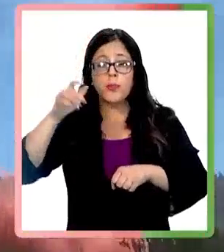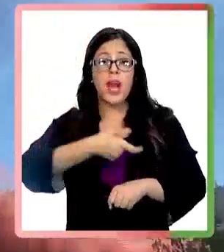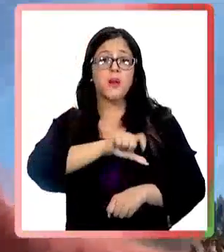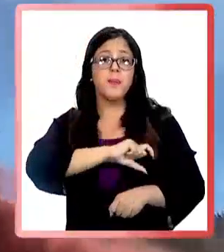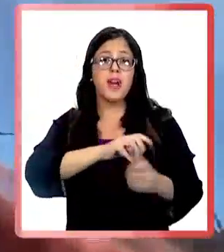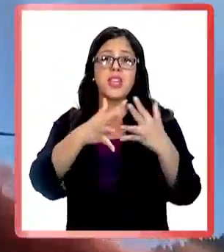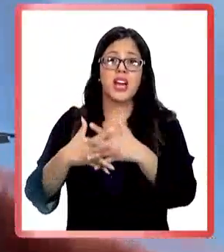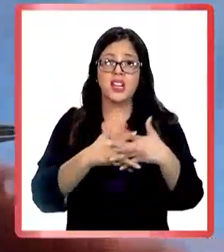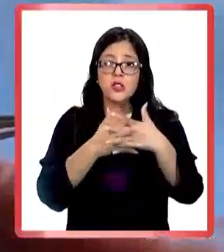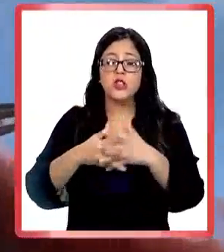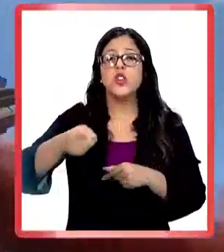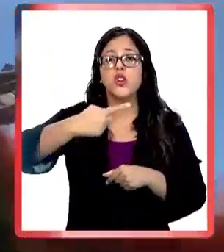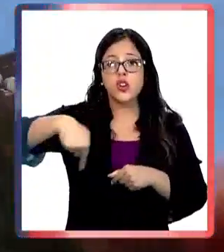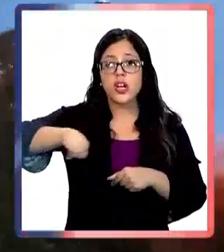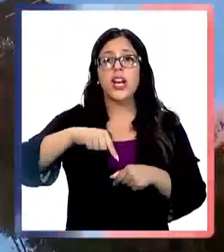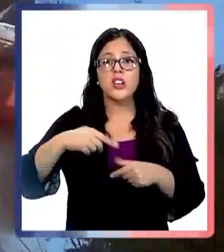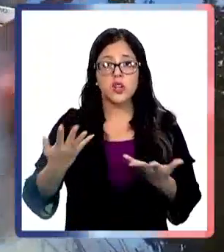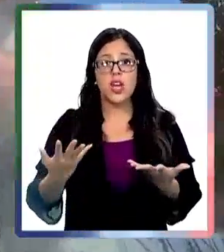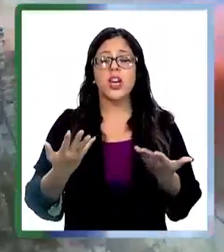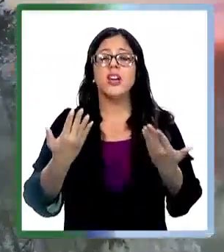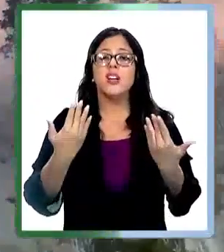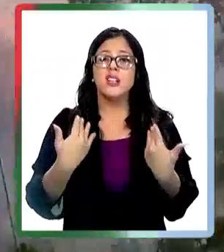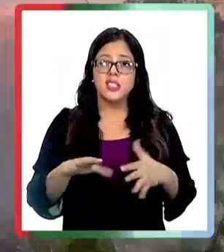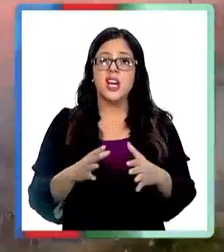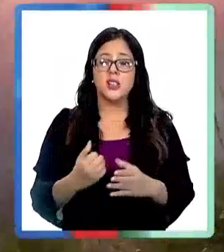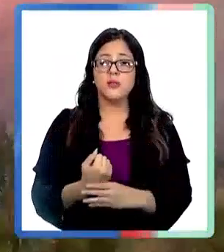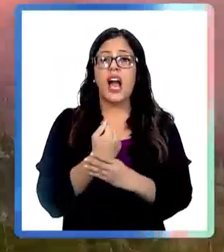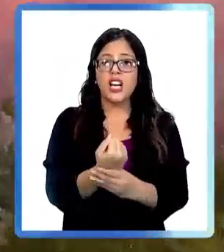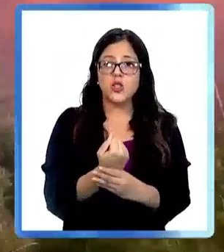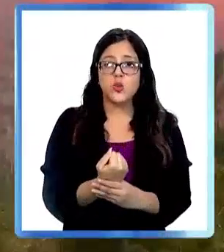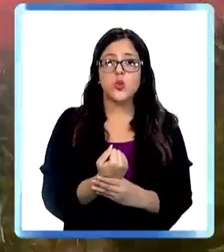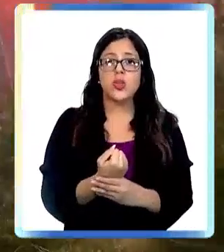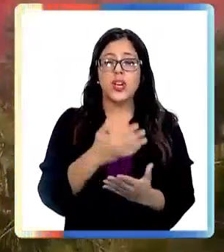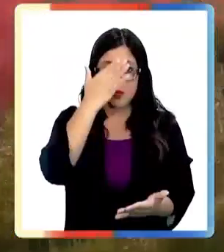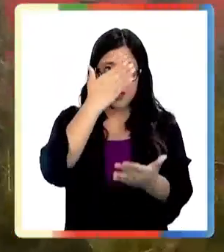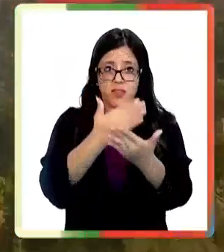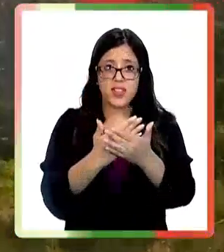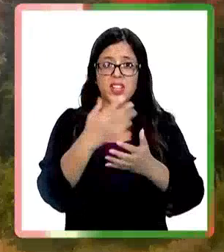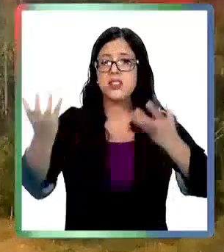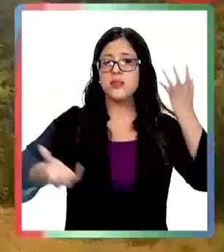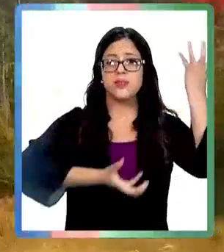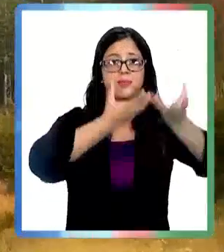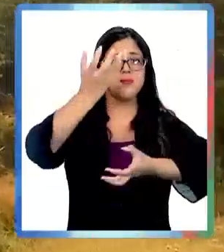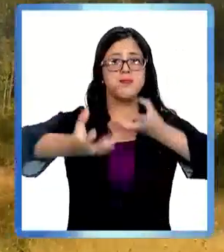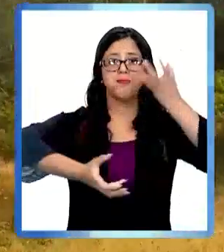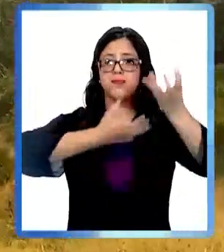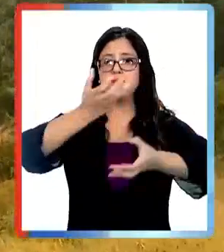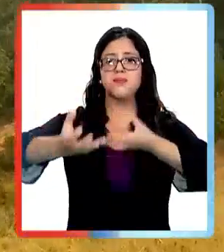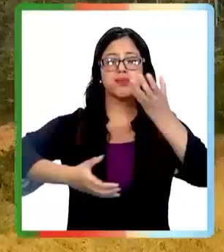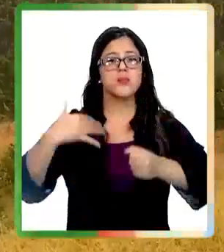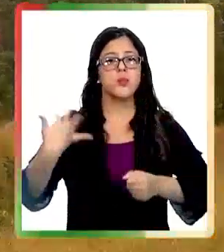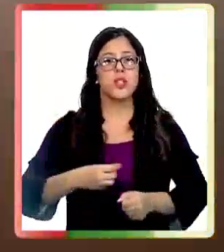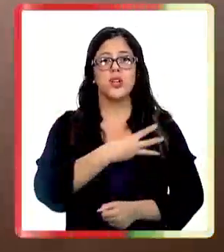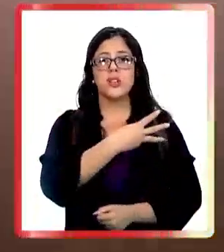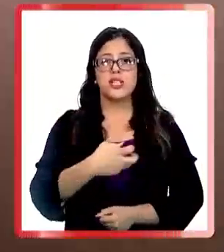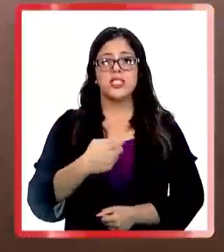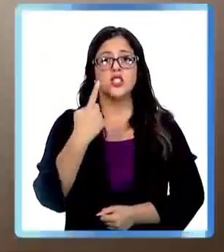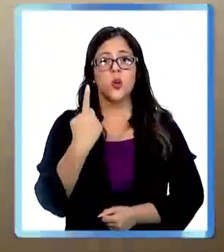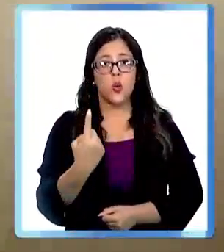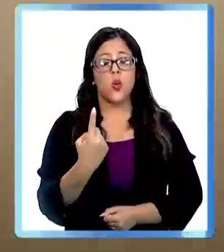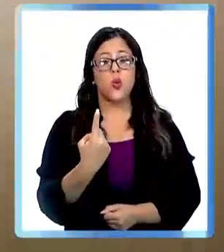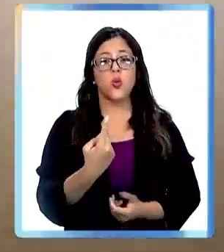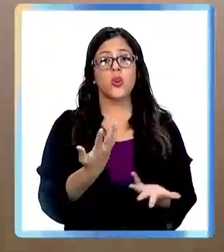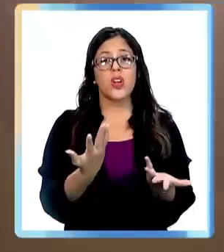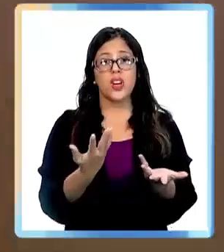España y los Estados Unidos están entre los países que están concretando sus aportes para hacer frente a estos mega incendios,